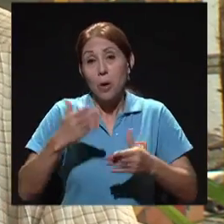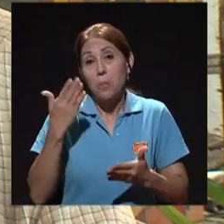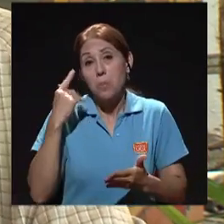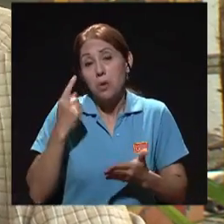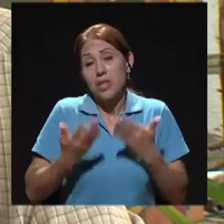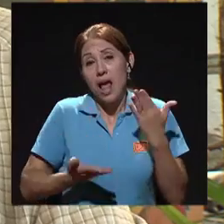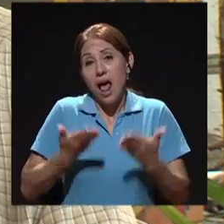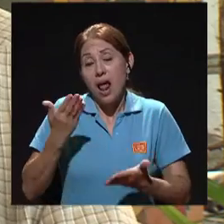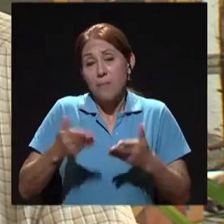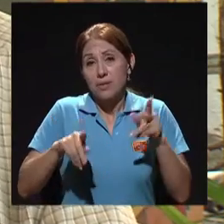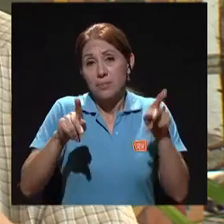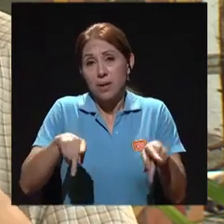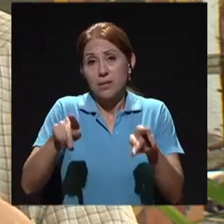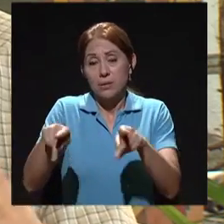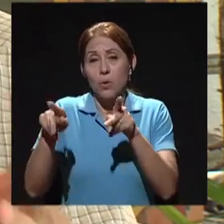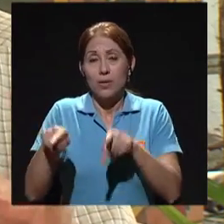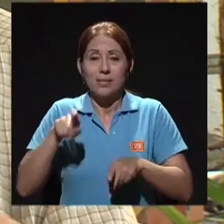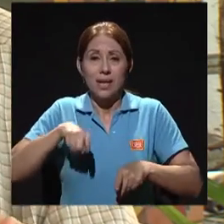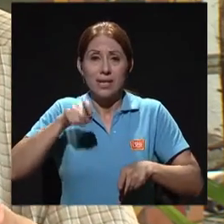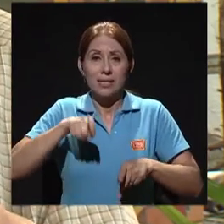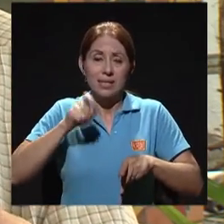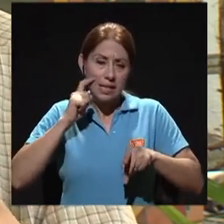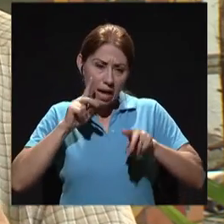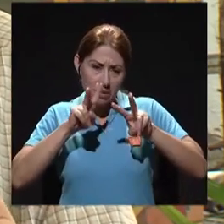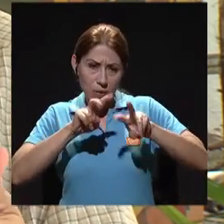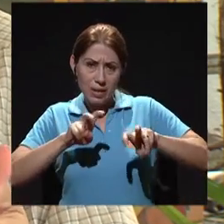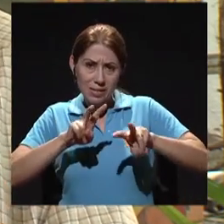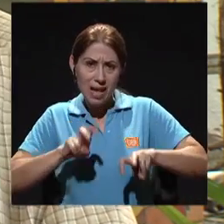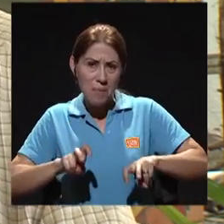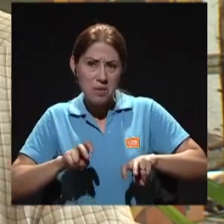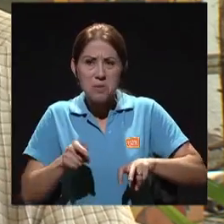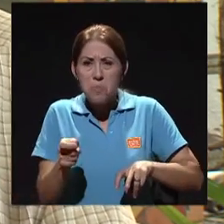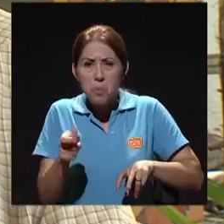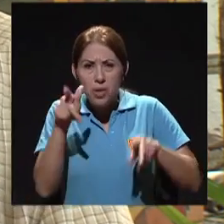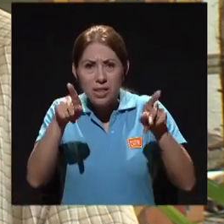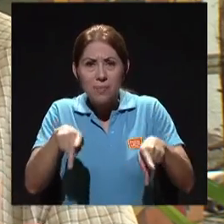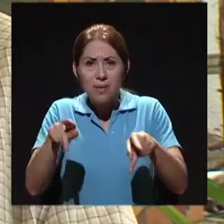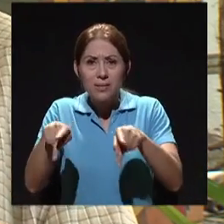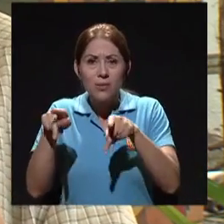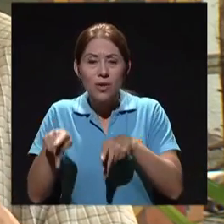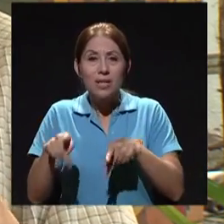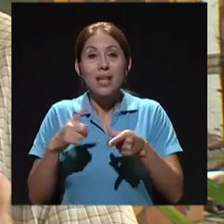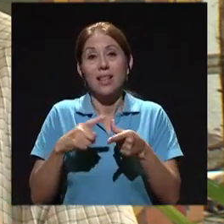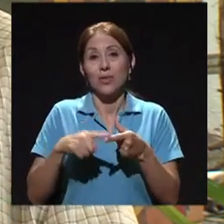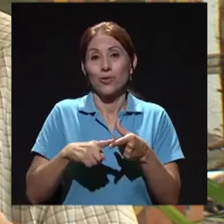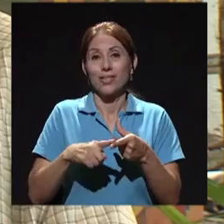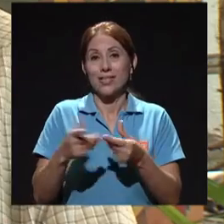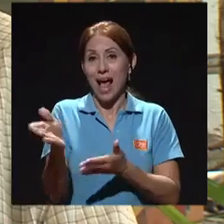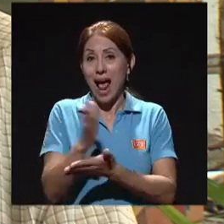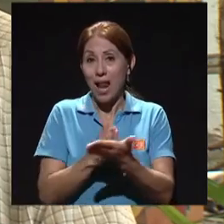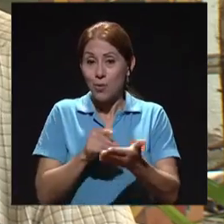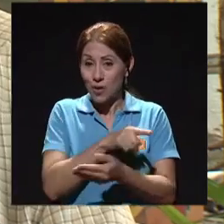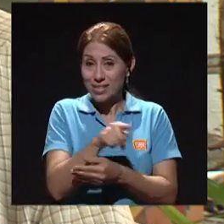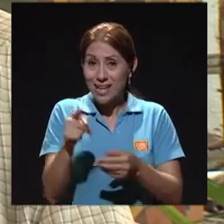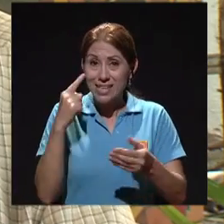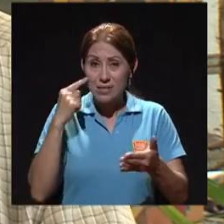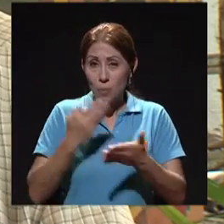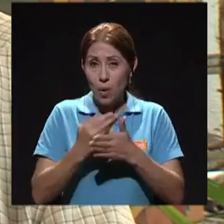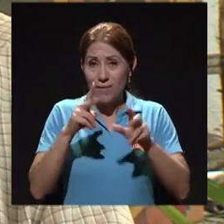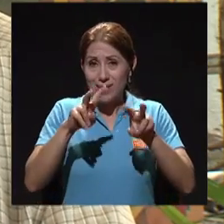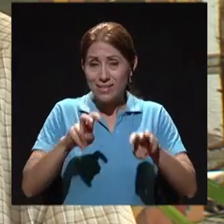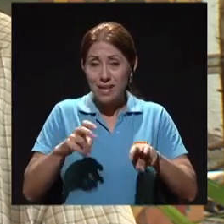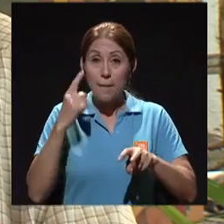pacientes que llegan para una determinación, digamos, no es mucha. Entonces, algunas de esas pruebas, como para